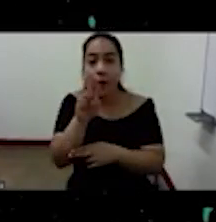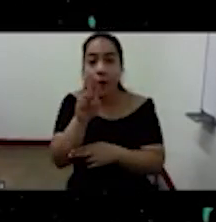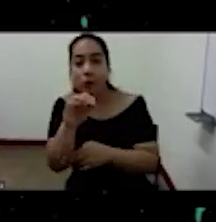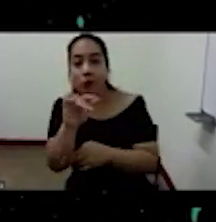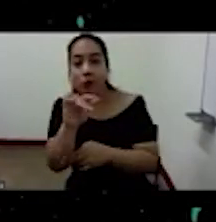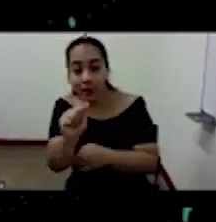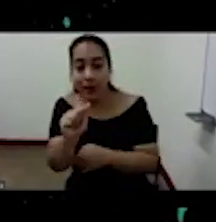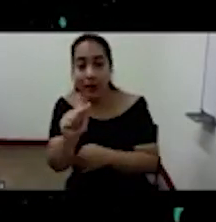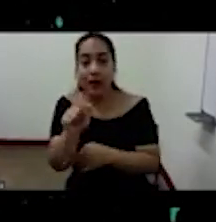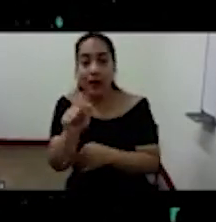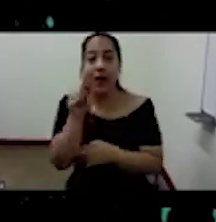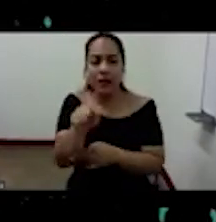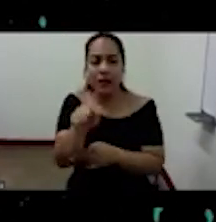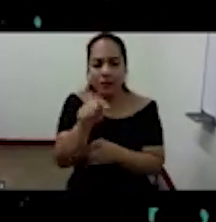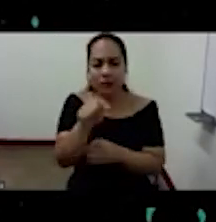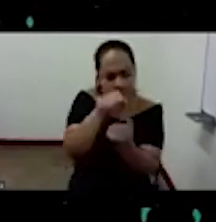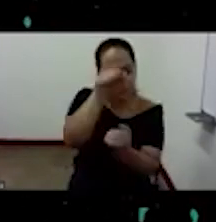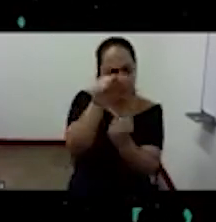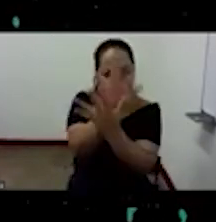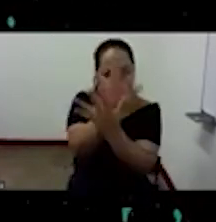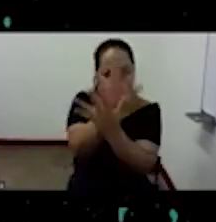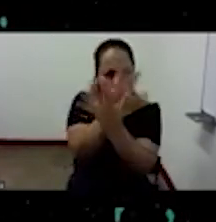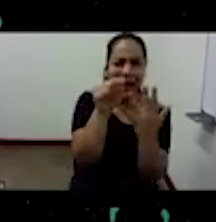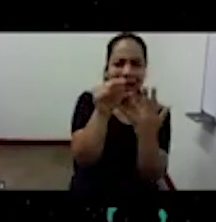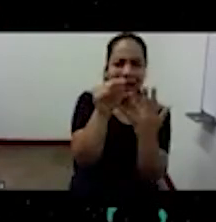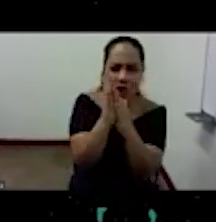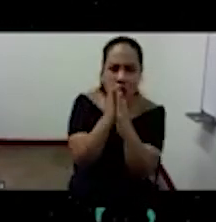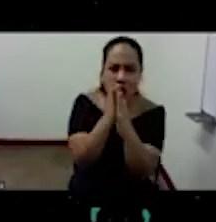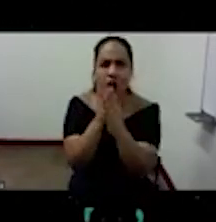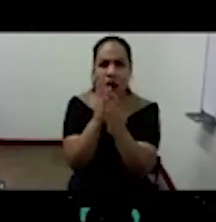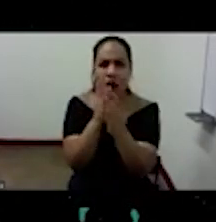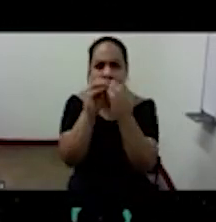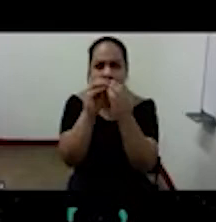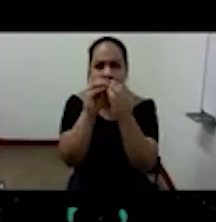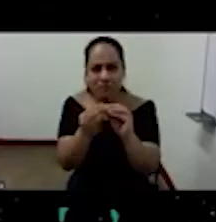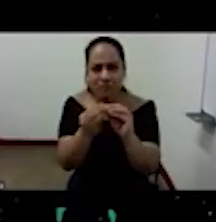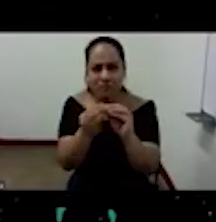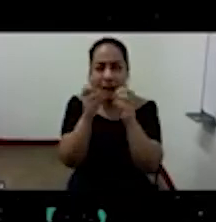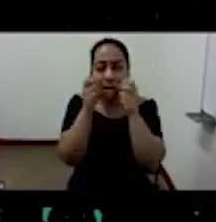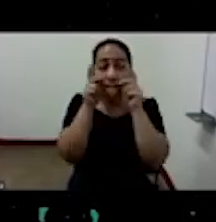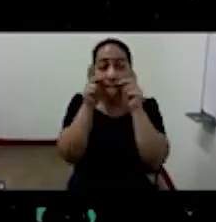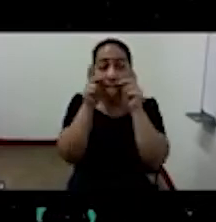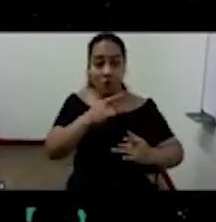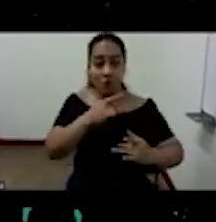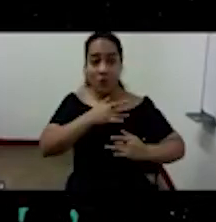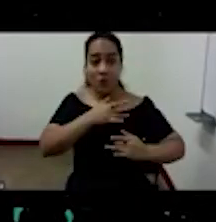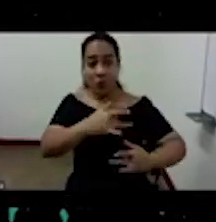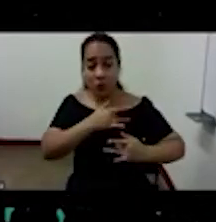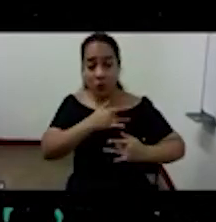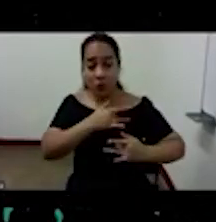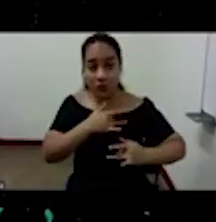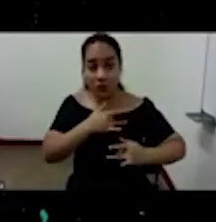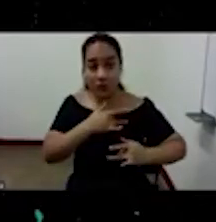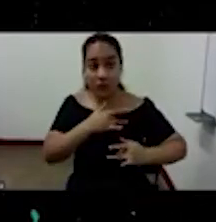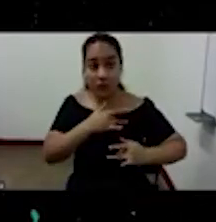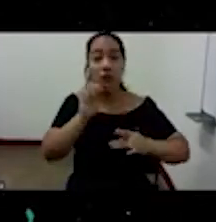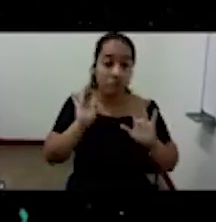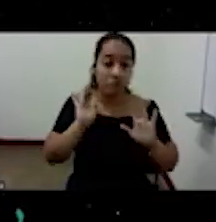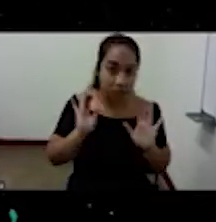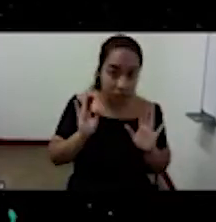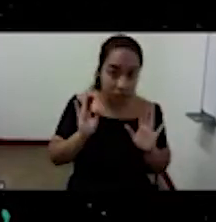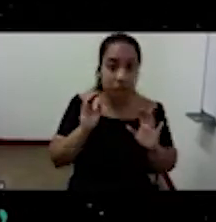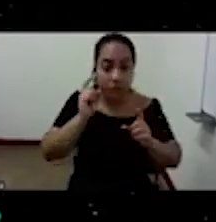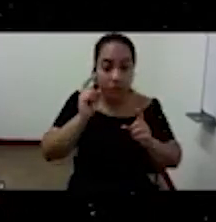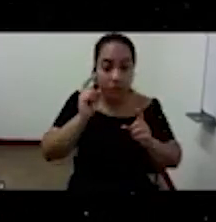dimensión en la cual la voluntad humana es verdaderamente poderosa